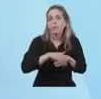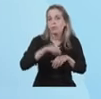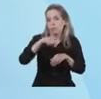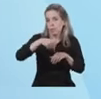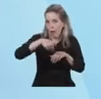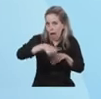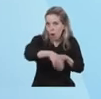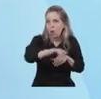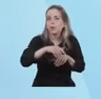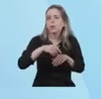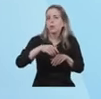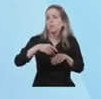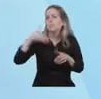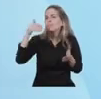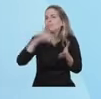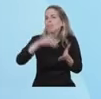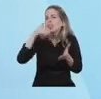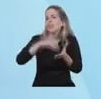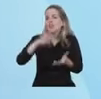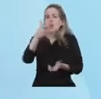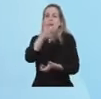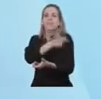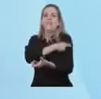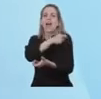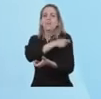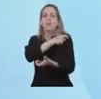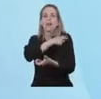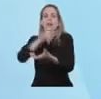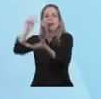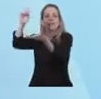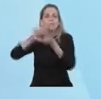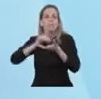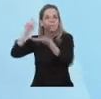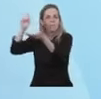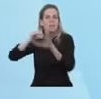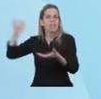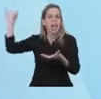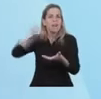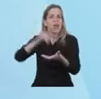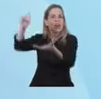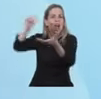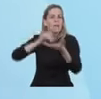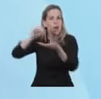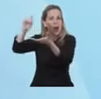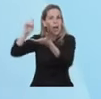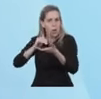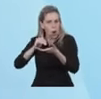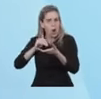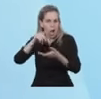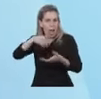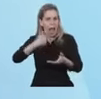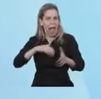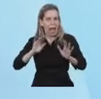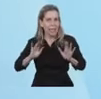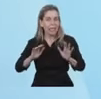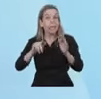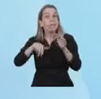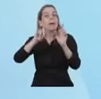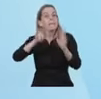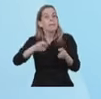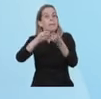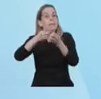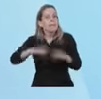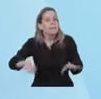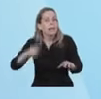van a llegar millones de vacunas al país. Además, vamos a iniciar la combinación de vacunas